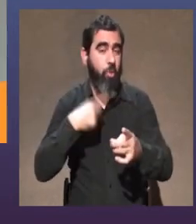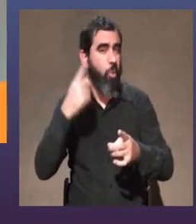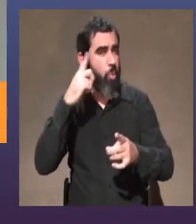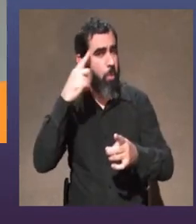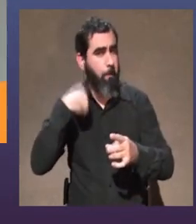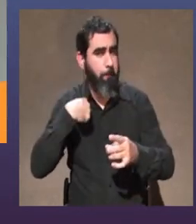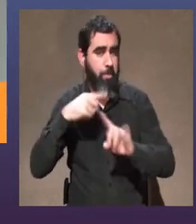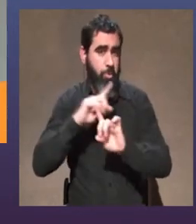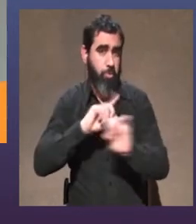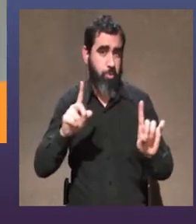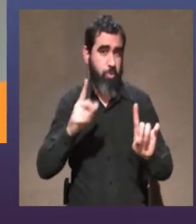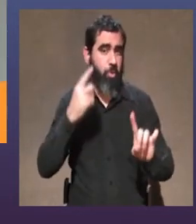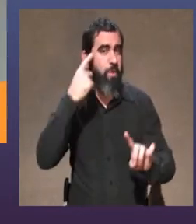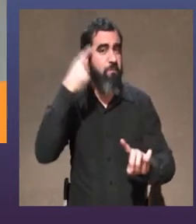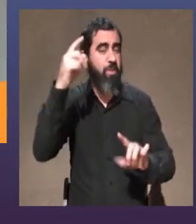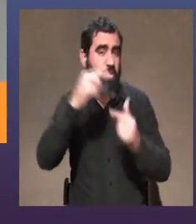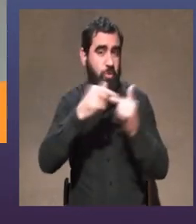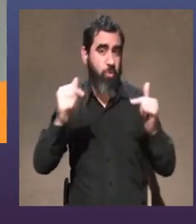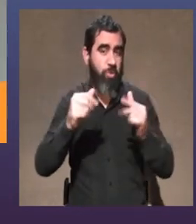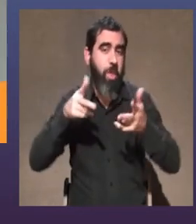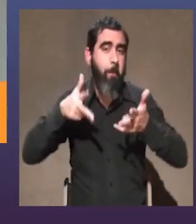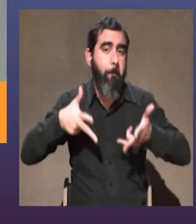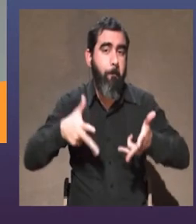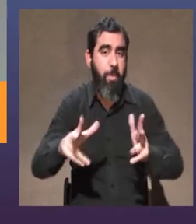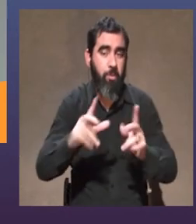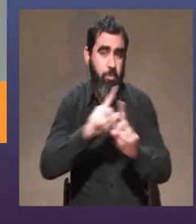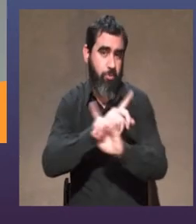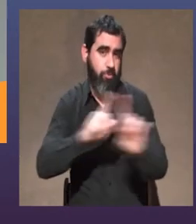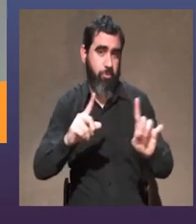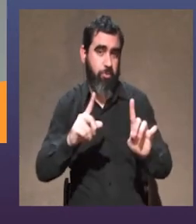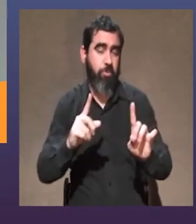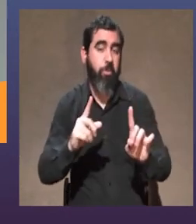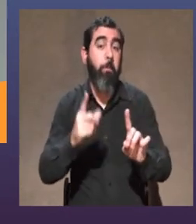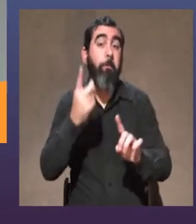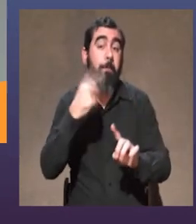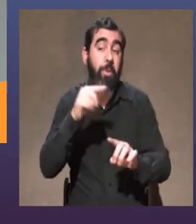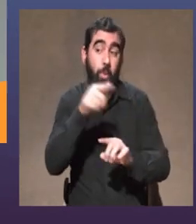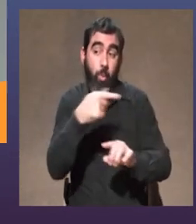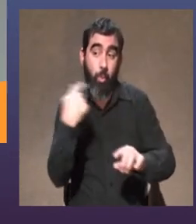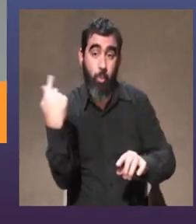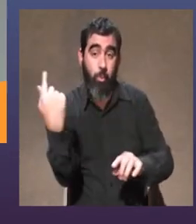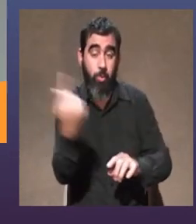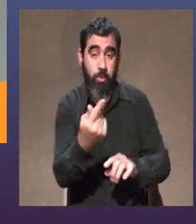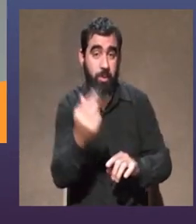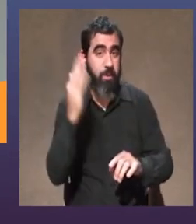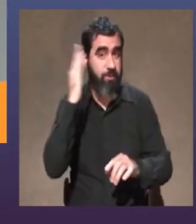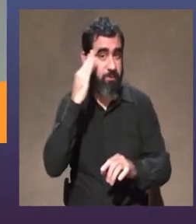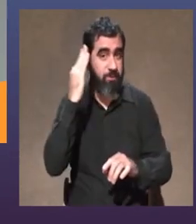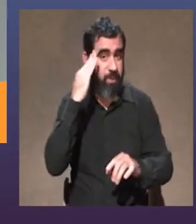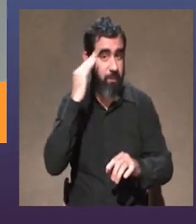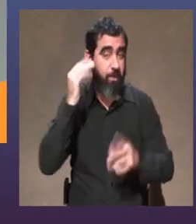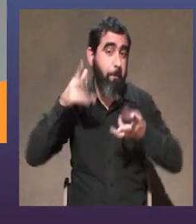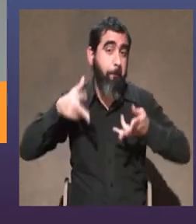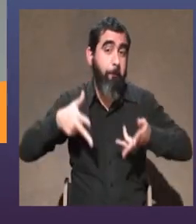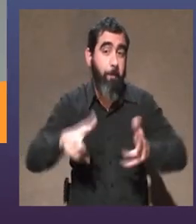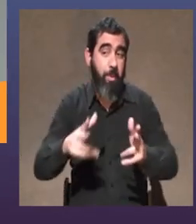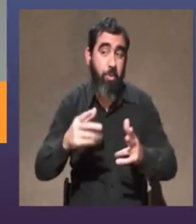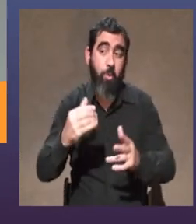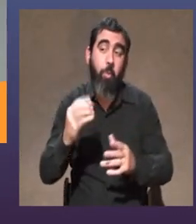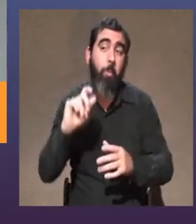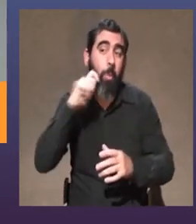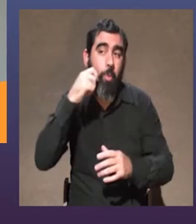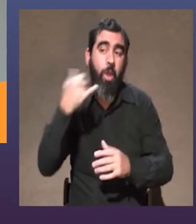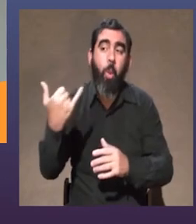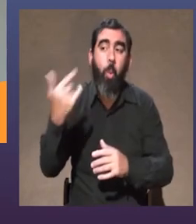metodología, es más, si ustedes saben cuál es mi metodología, me gustaría conocerla, para conocerme un poco más